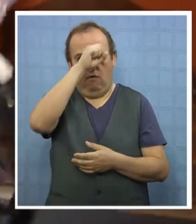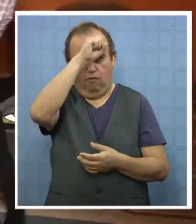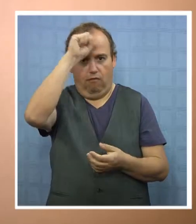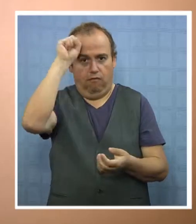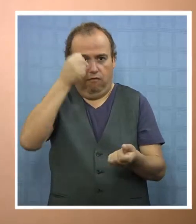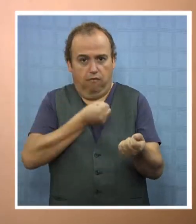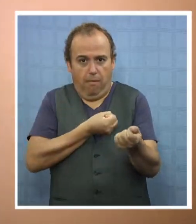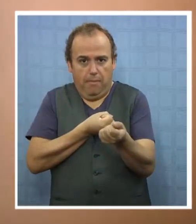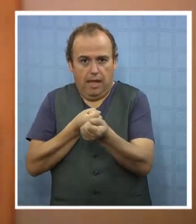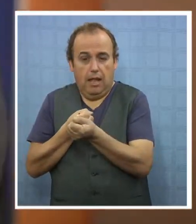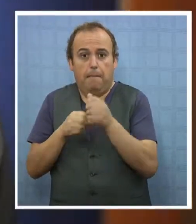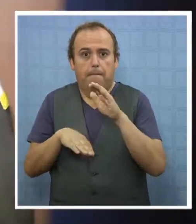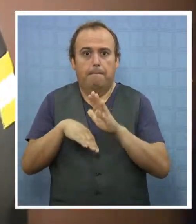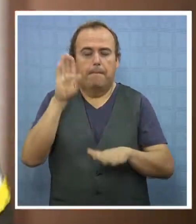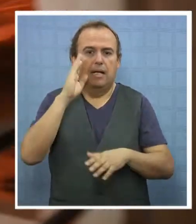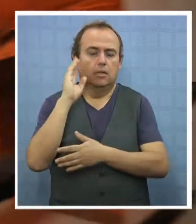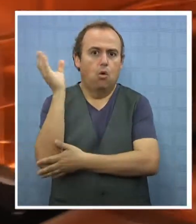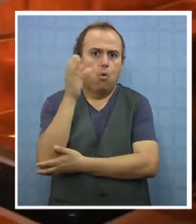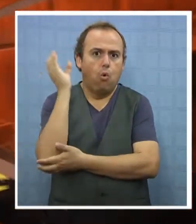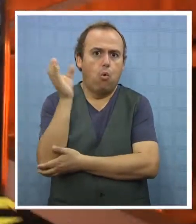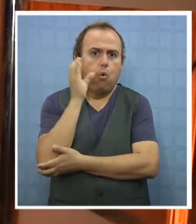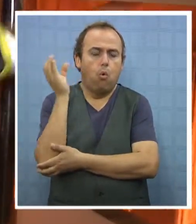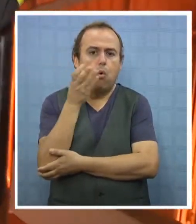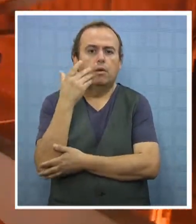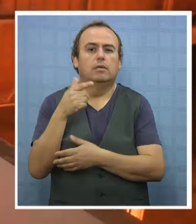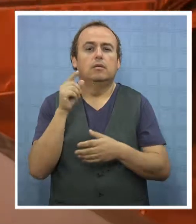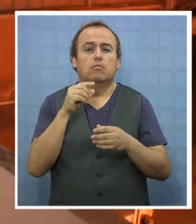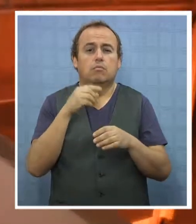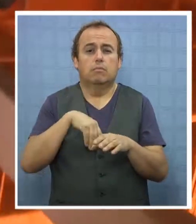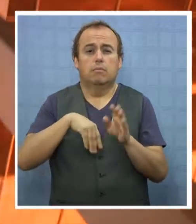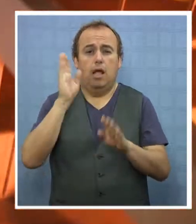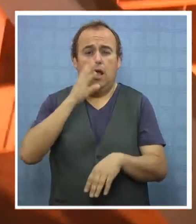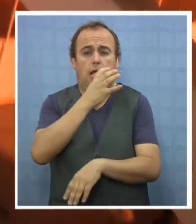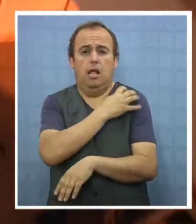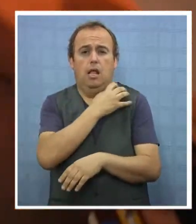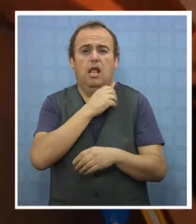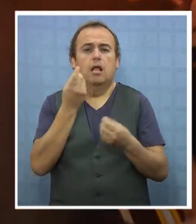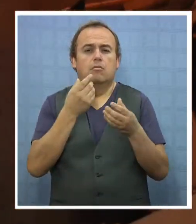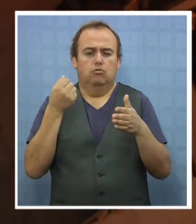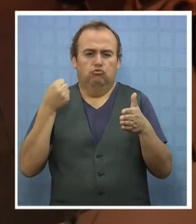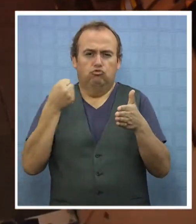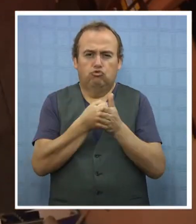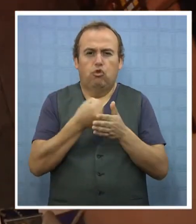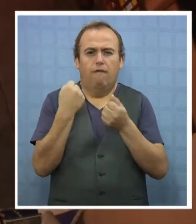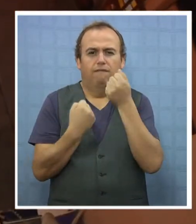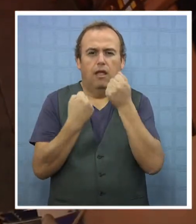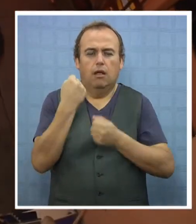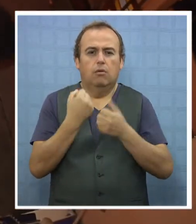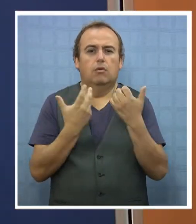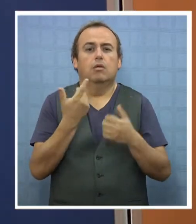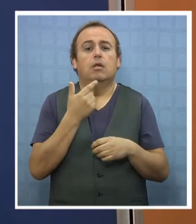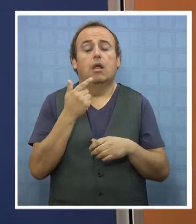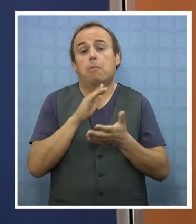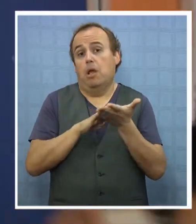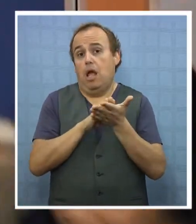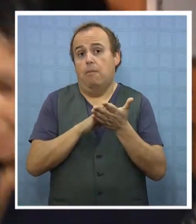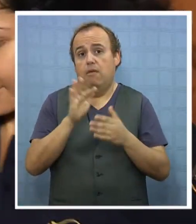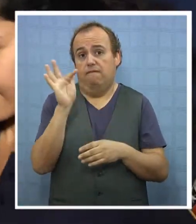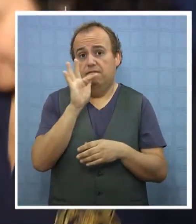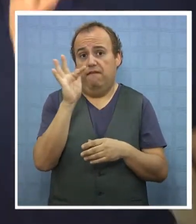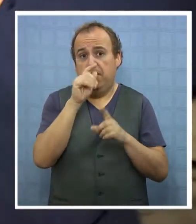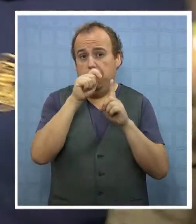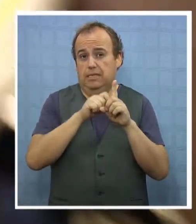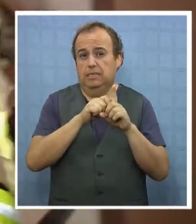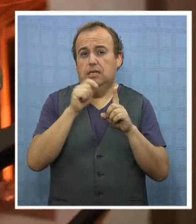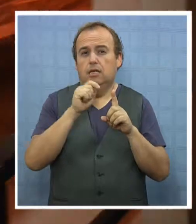aumento de las emergencias, ya que en la región hay una tasa muy alta de accidentes vehiculares. Por ejemplo, en el mes de febrero, hubo